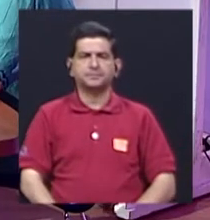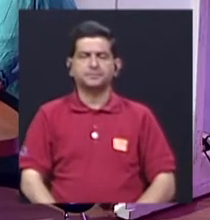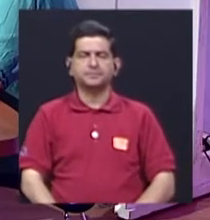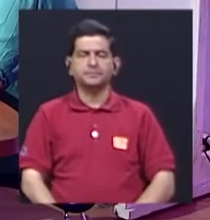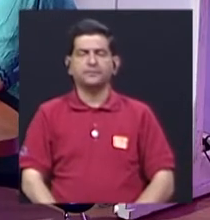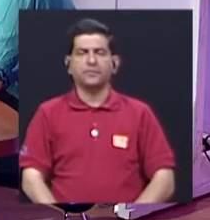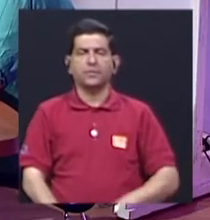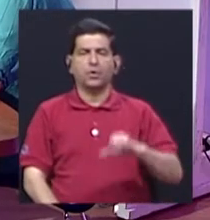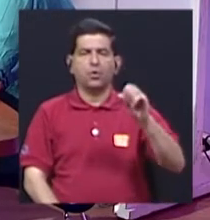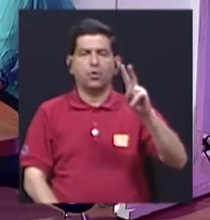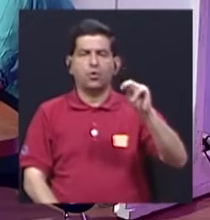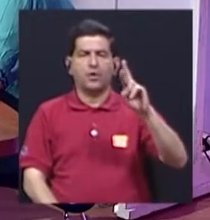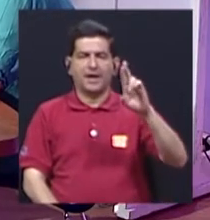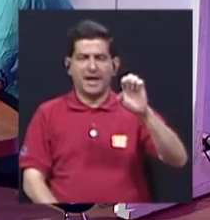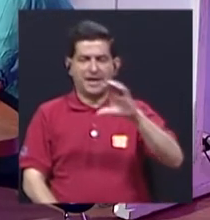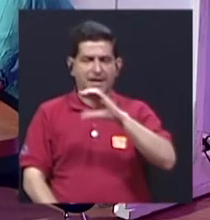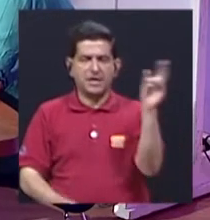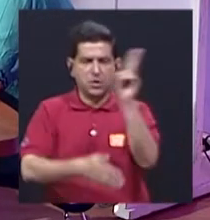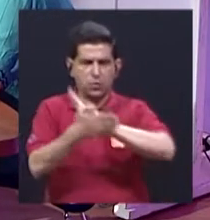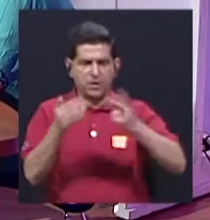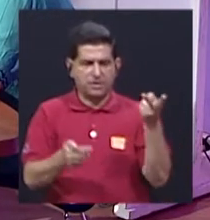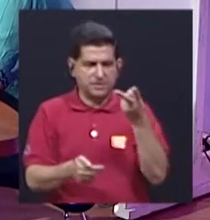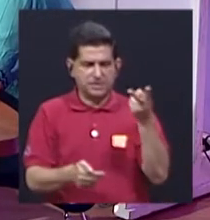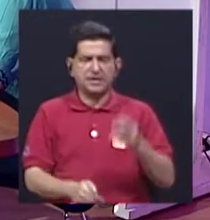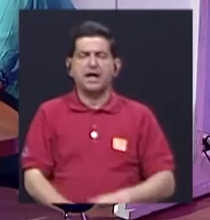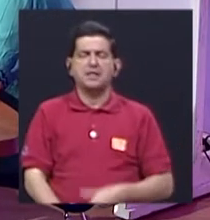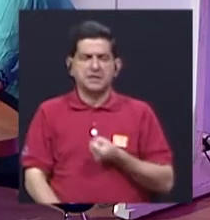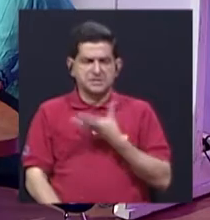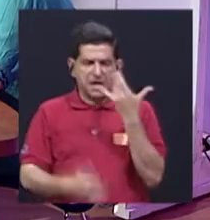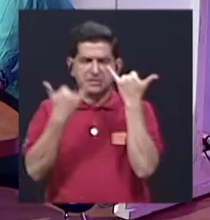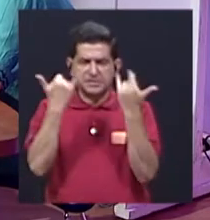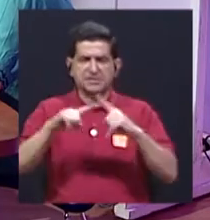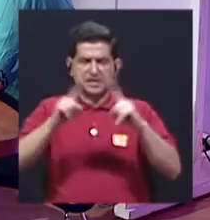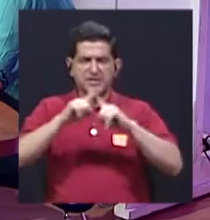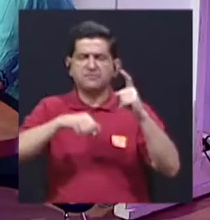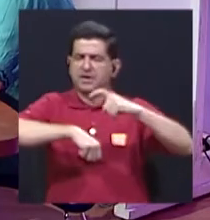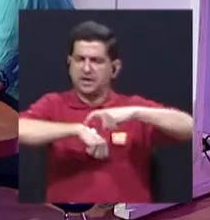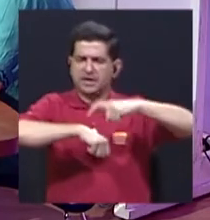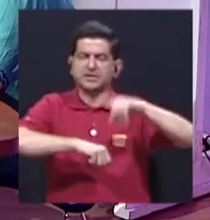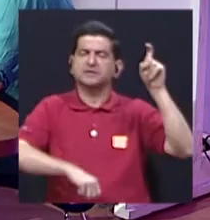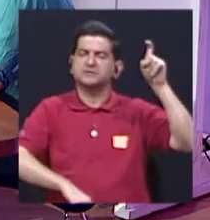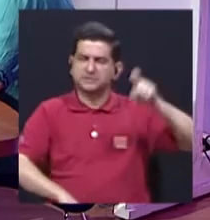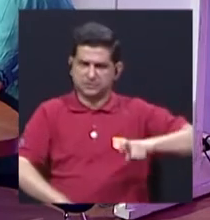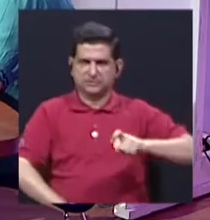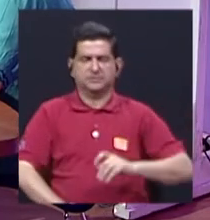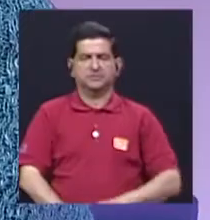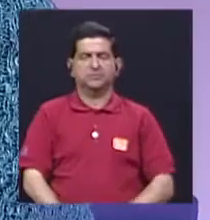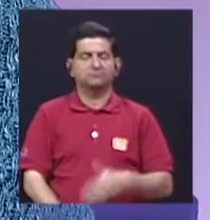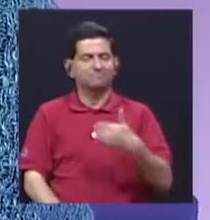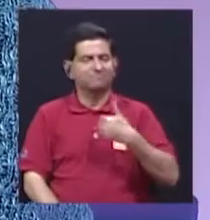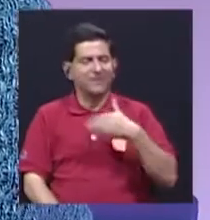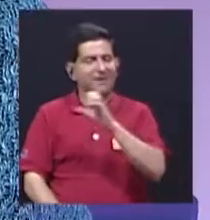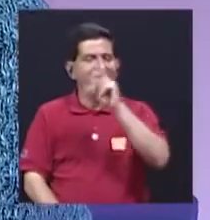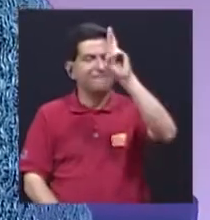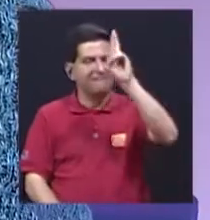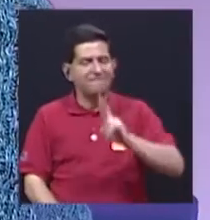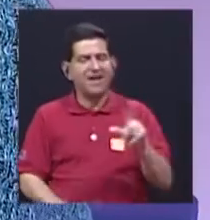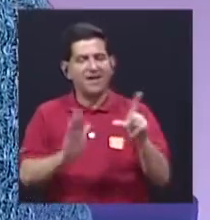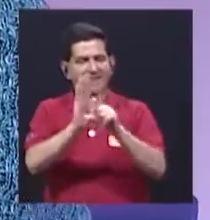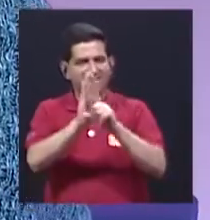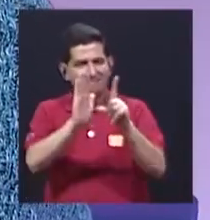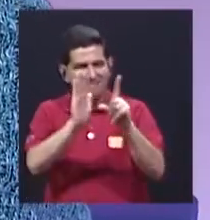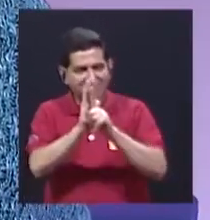tanto CONARE como las universidades hemos expresado en diferentes espacios la necesidad de que exista en Costa Rica una